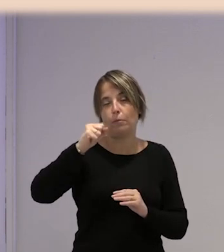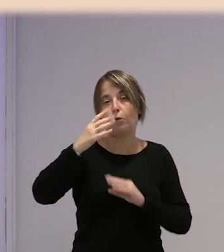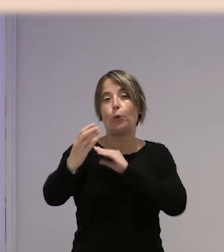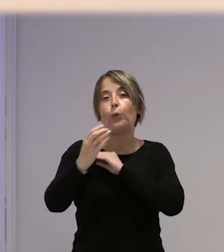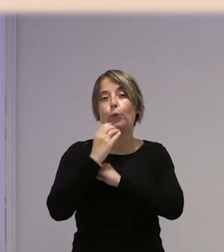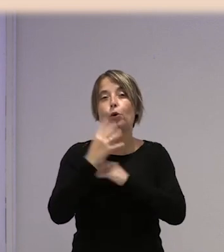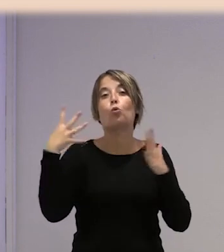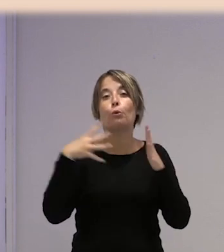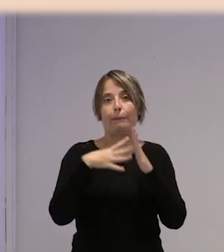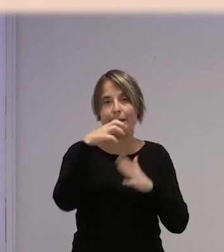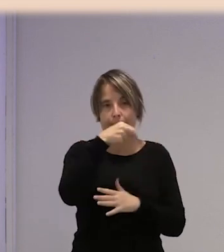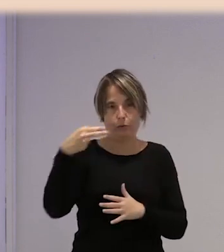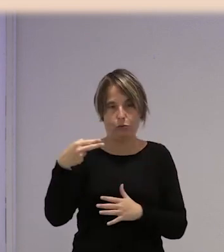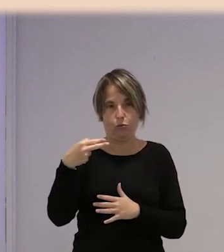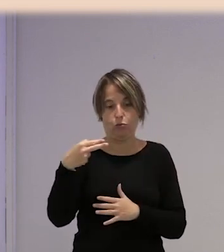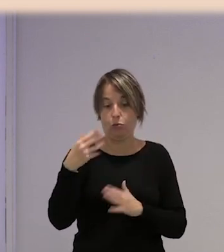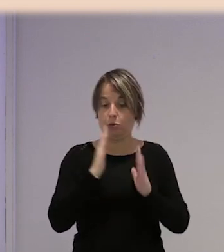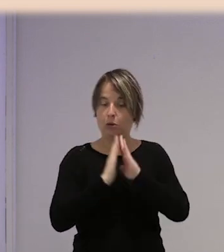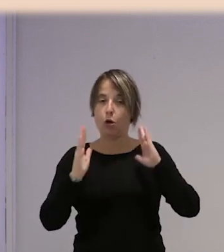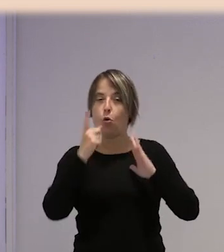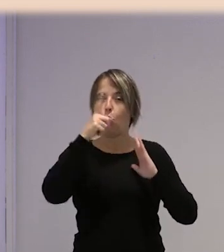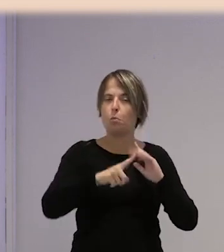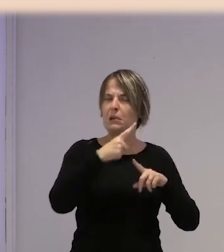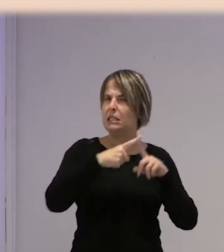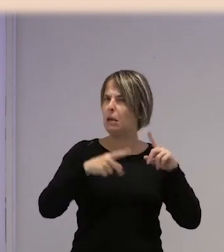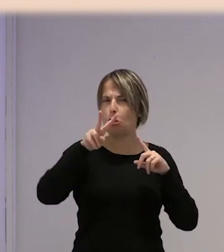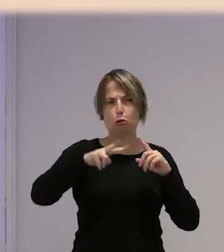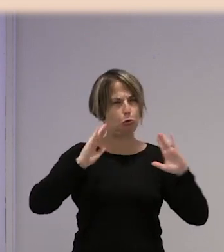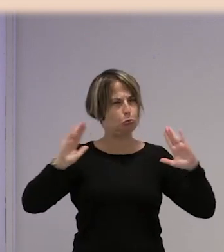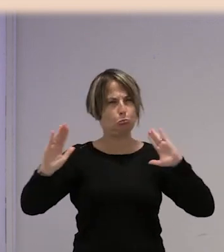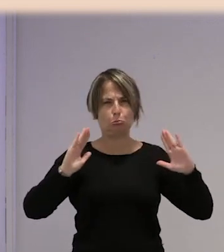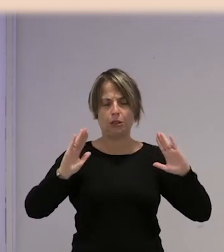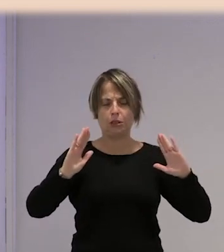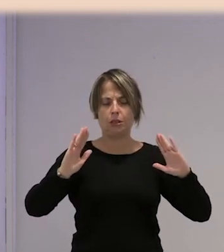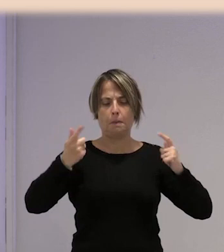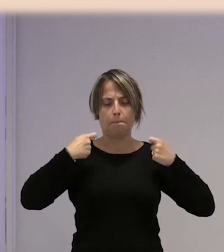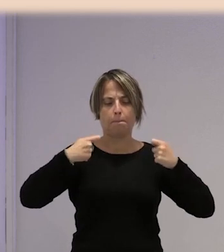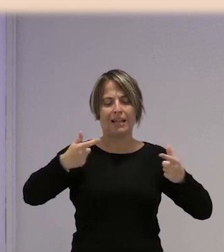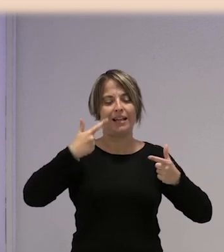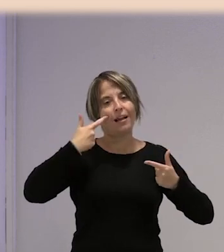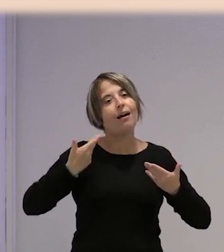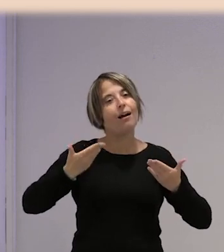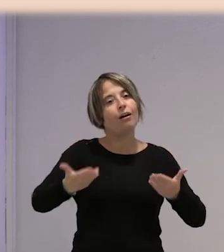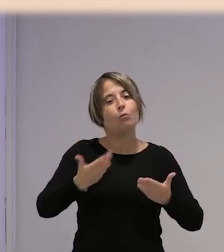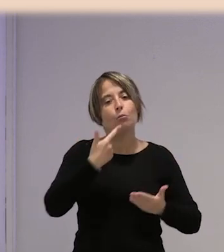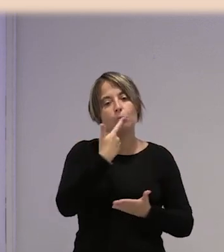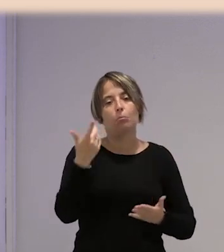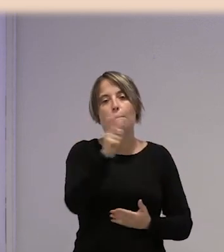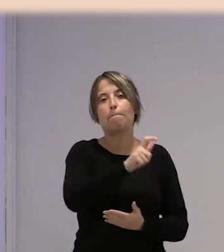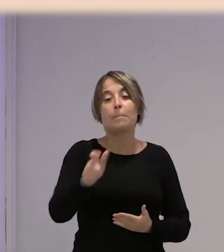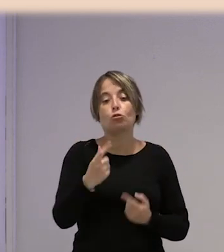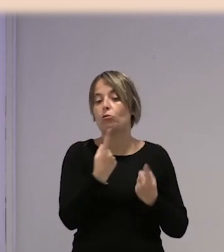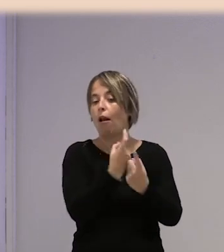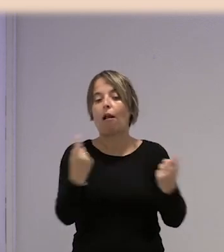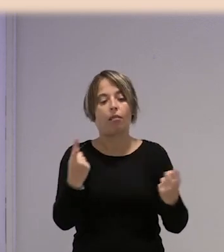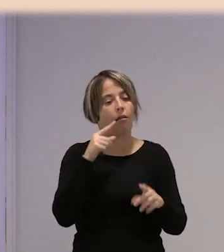euros para que en un mes y medio, dos meses, creo recordar, pues nos lo gastáramos ayudando a las personas que más lo